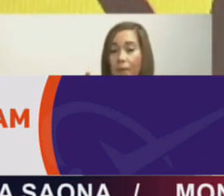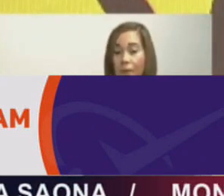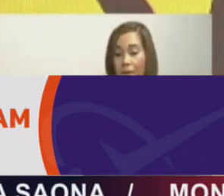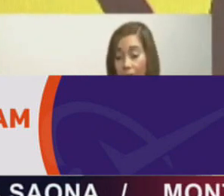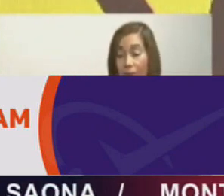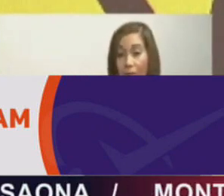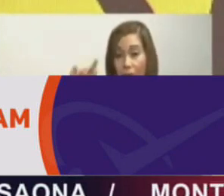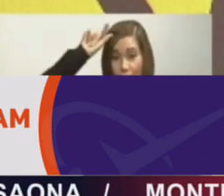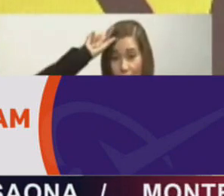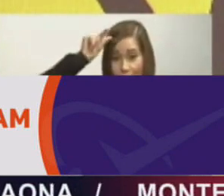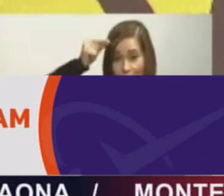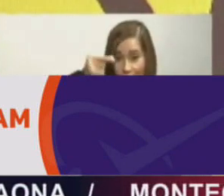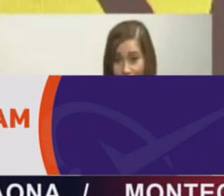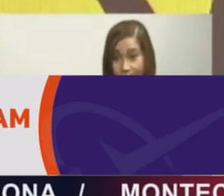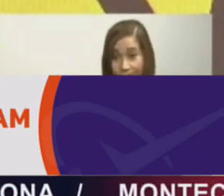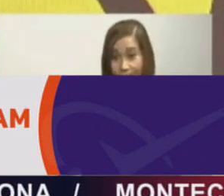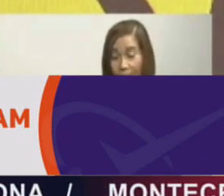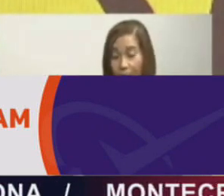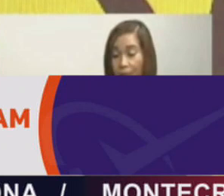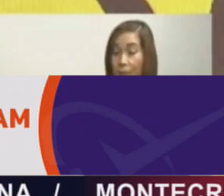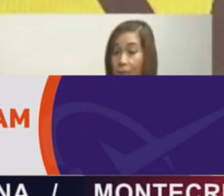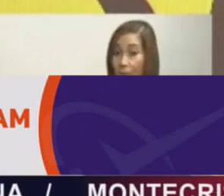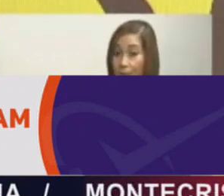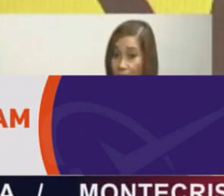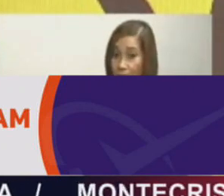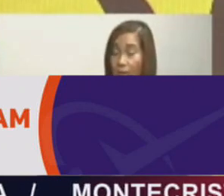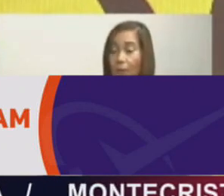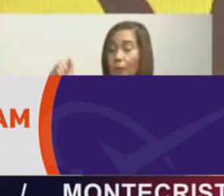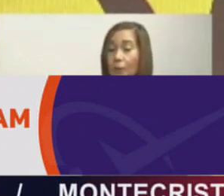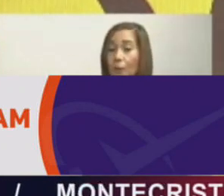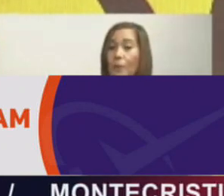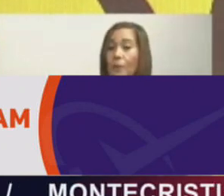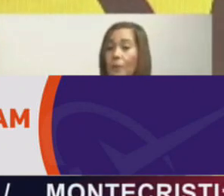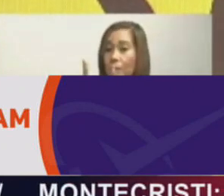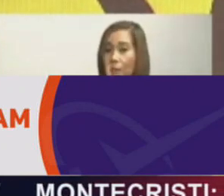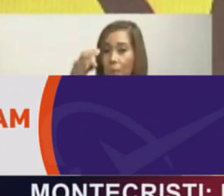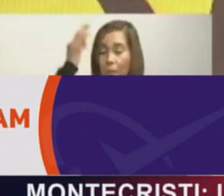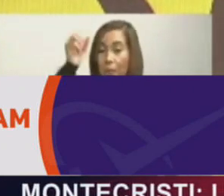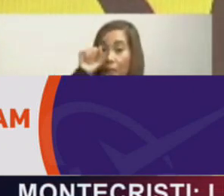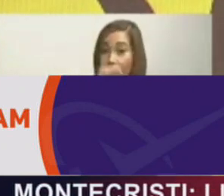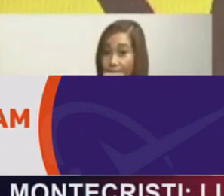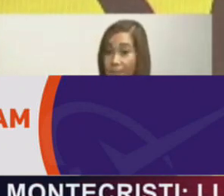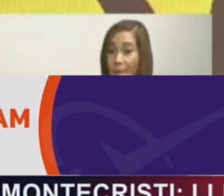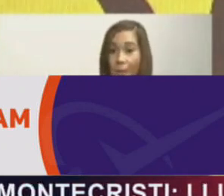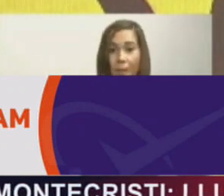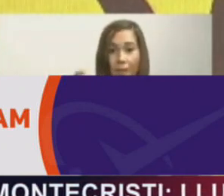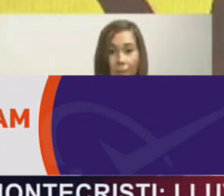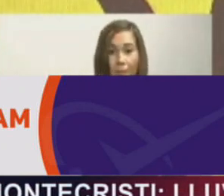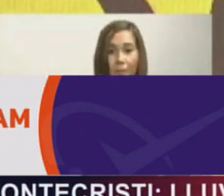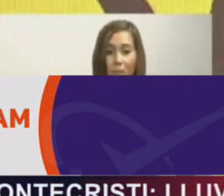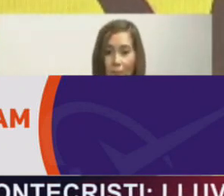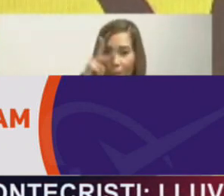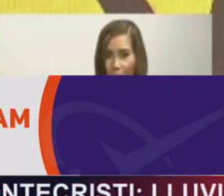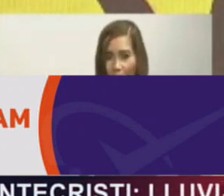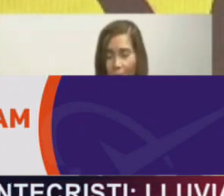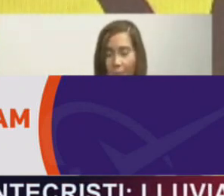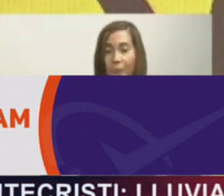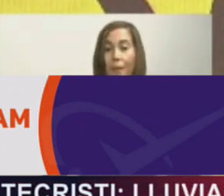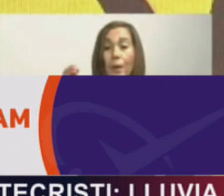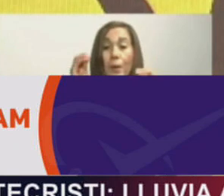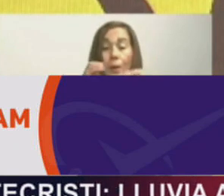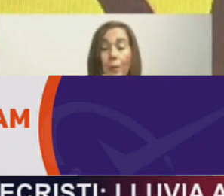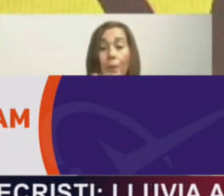y tener un empleo digno que se desarrolle en plenamente, con más inclusión laboral y productiva, queremos más mujeres